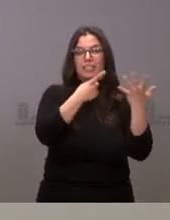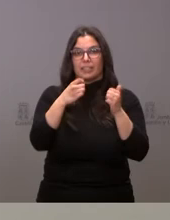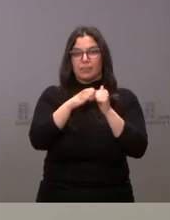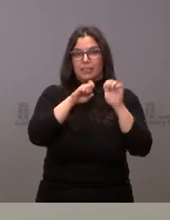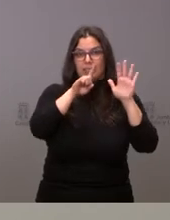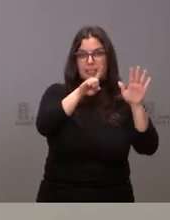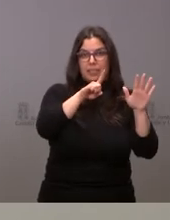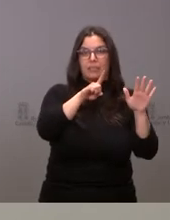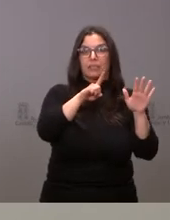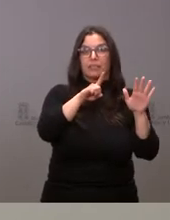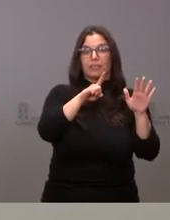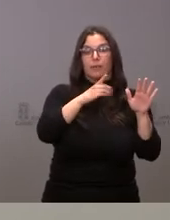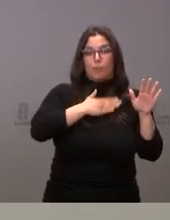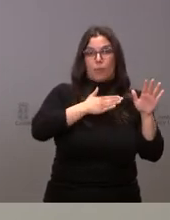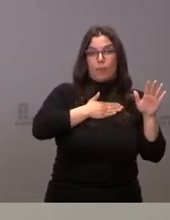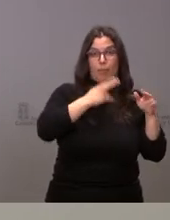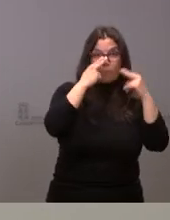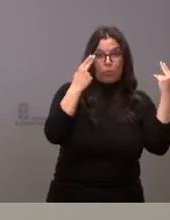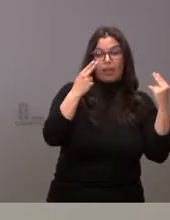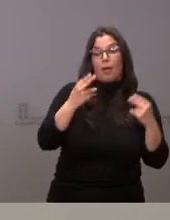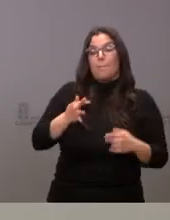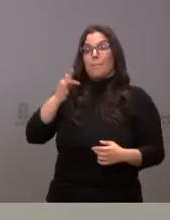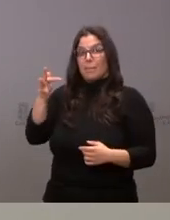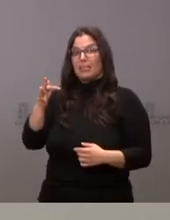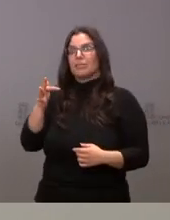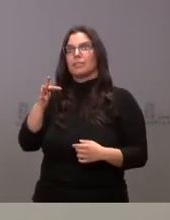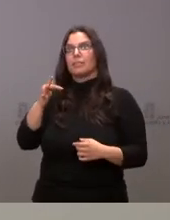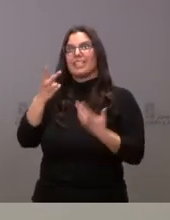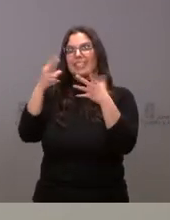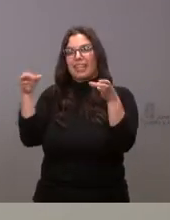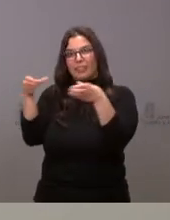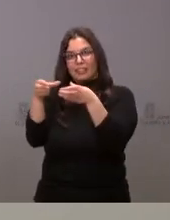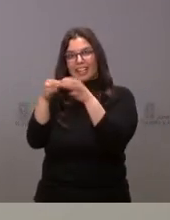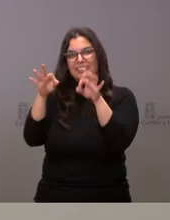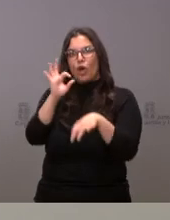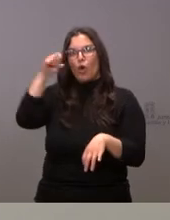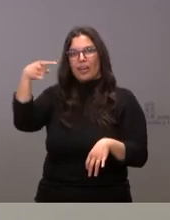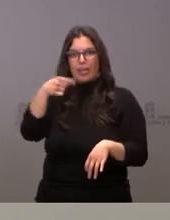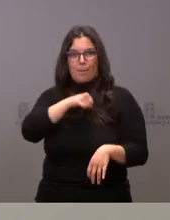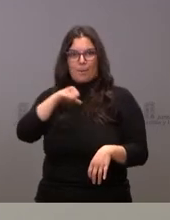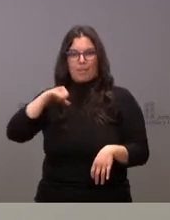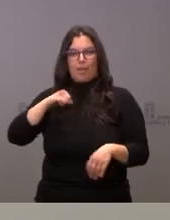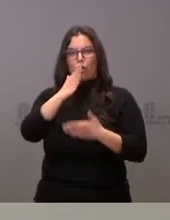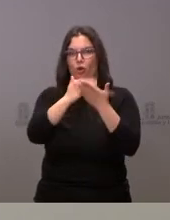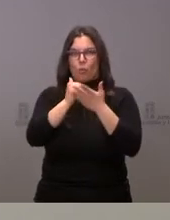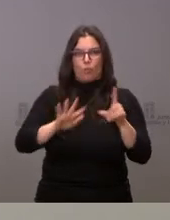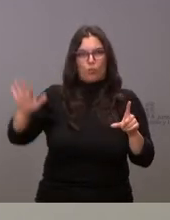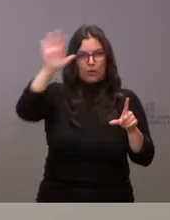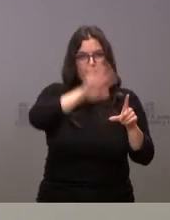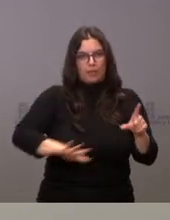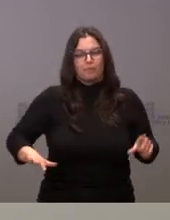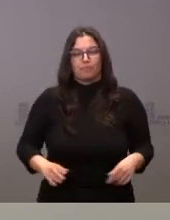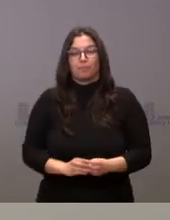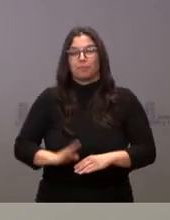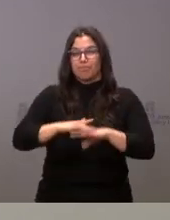a los que hay que unir 70 de ONGs en todo el ámbito autonómico de Castilla y León y por